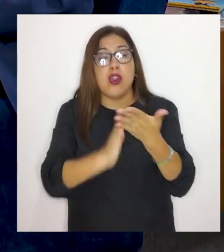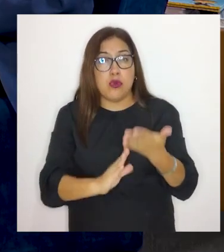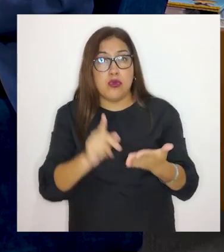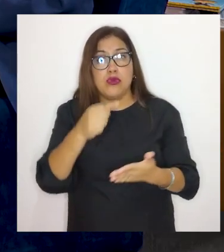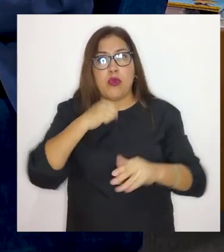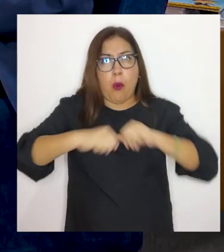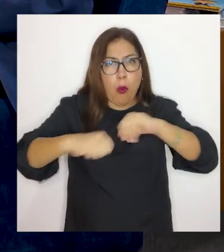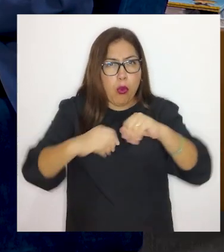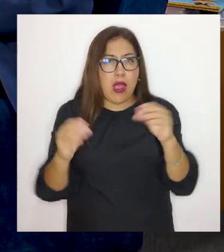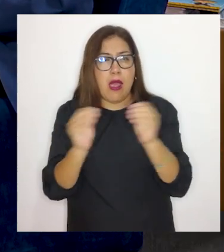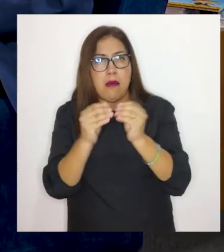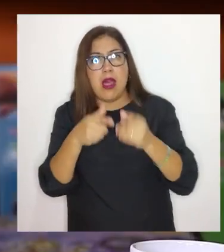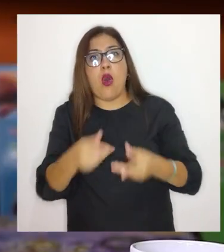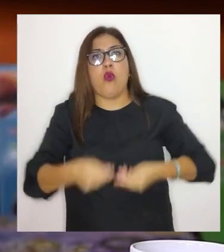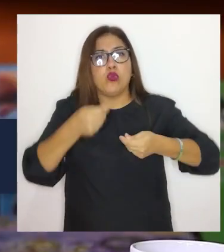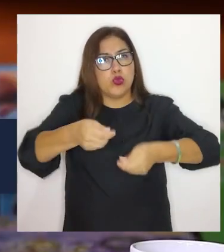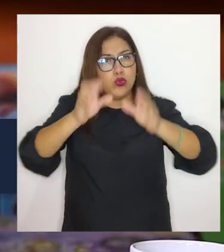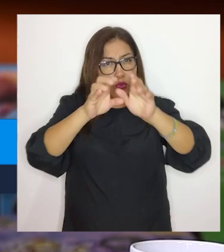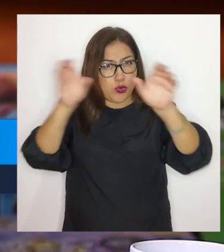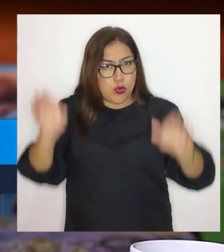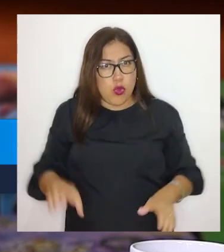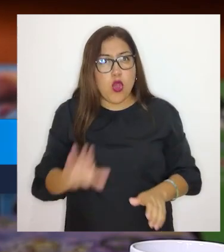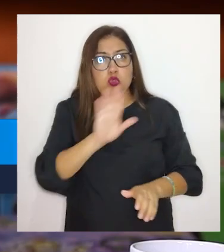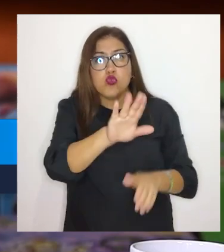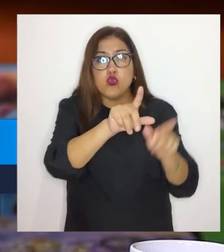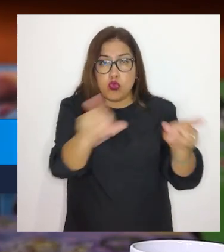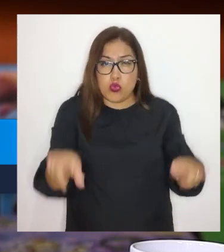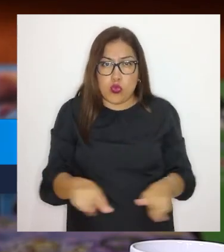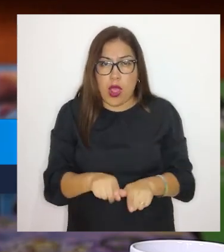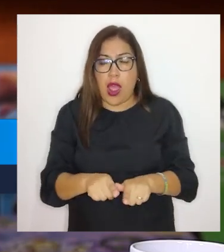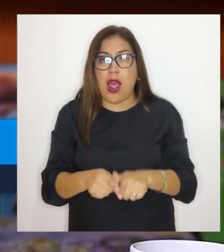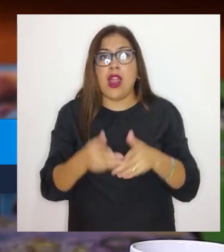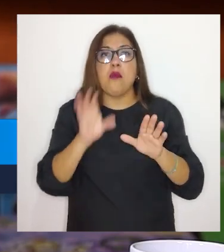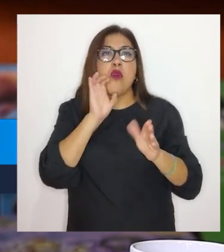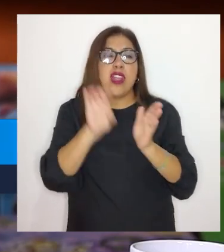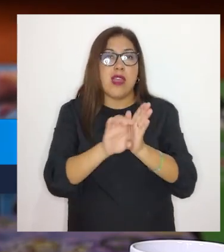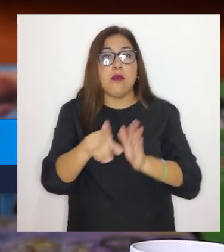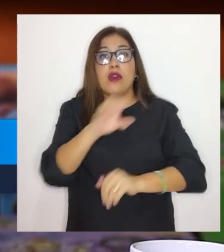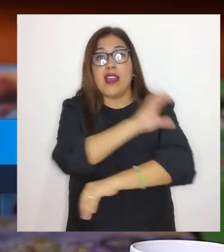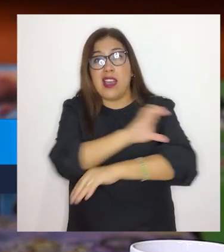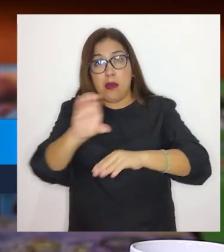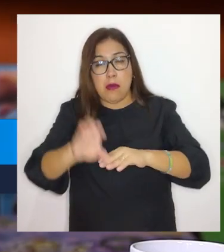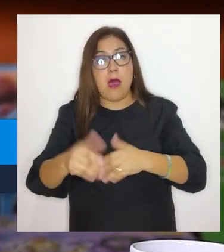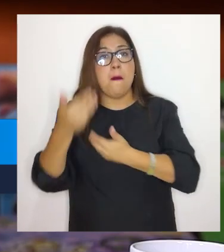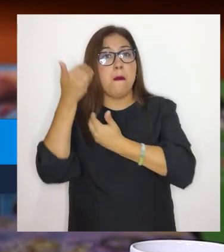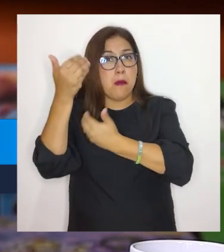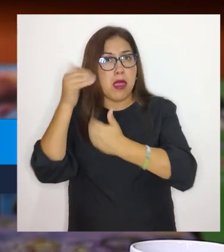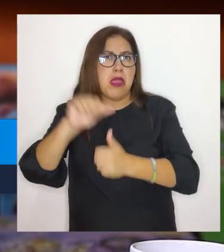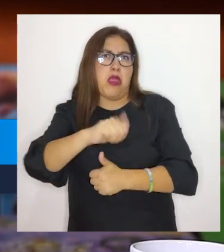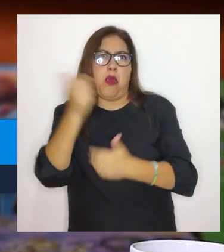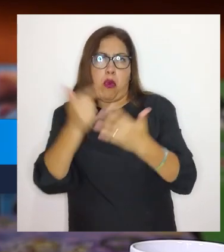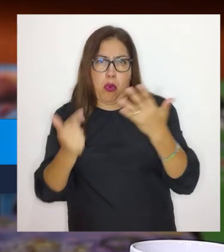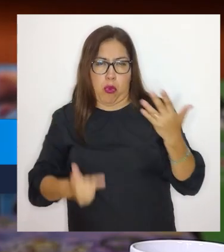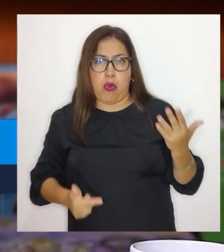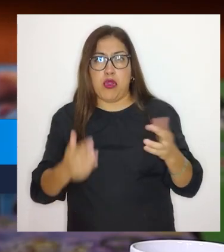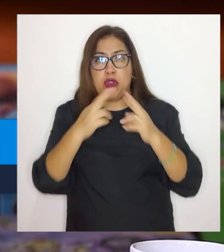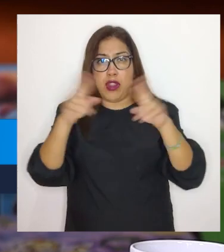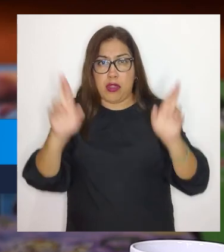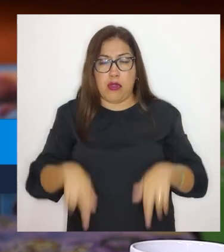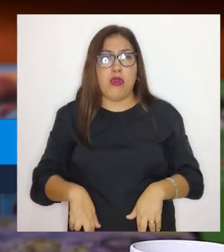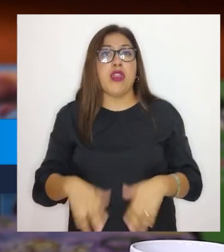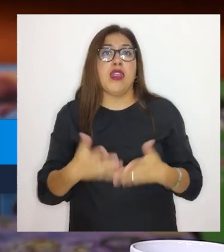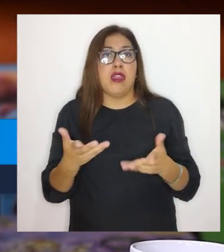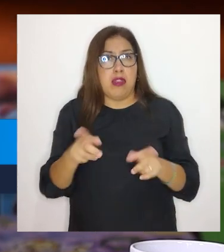más el otorgamiento de la certificación en sus ámbitos, caso de Cajamarca, Piura, entre otros,